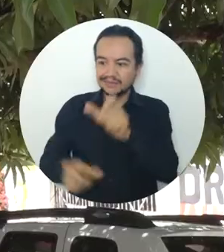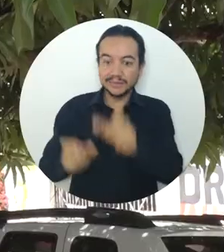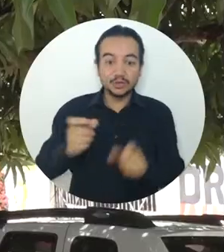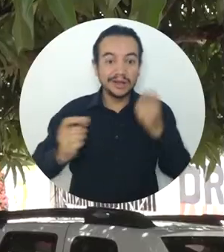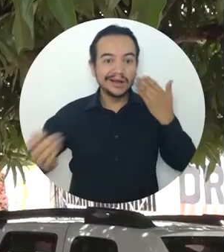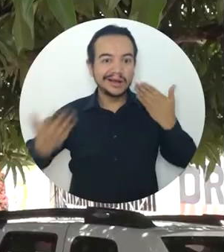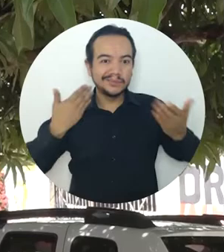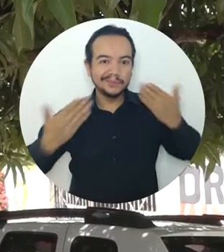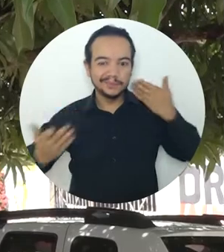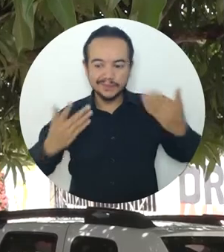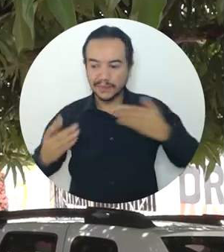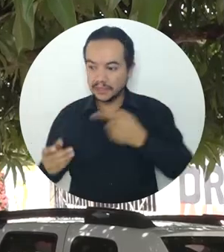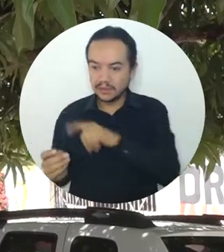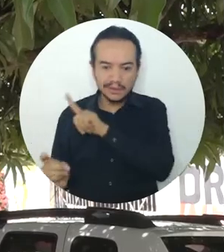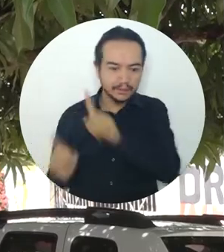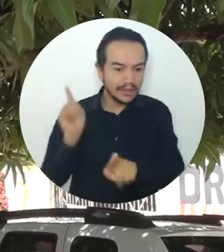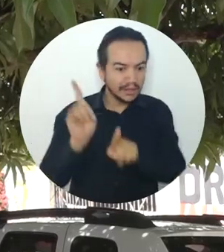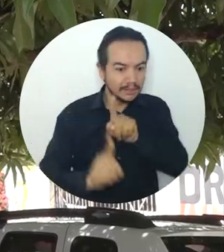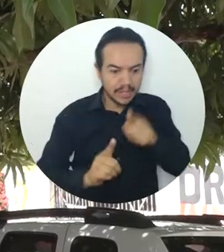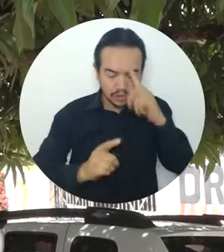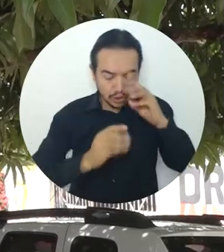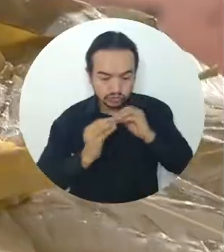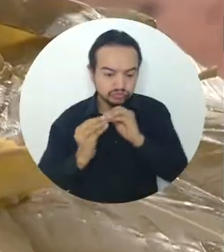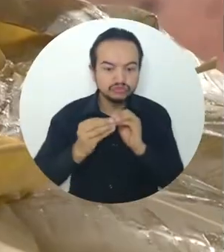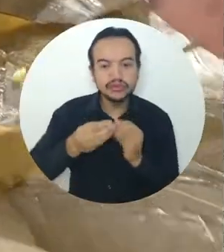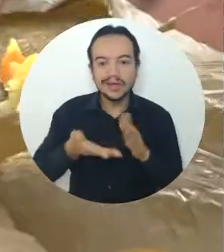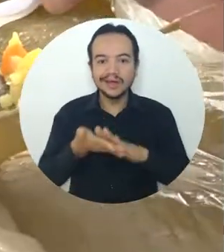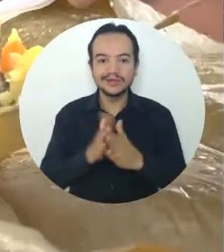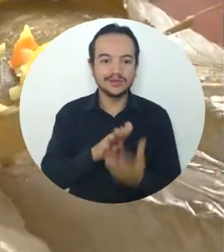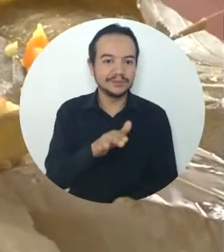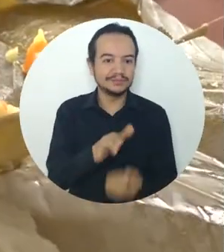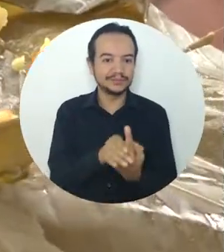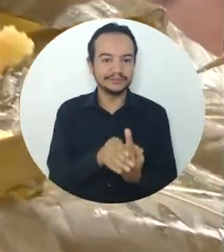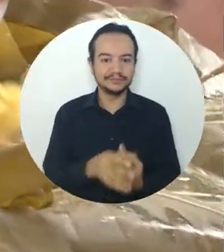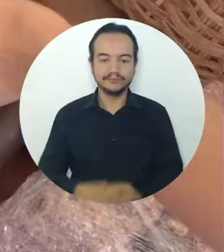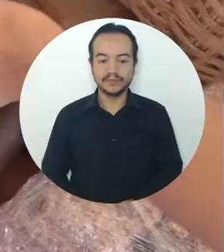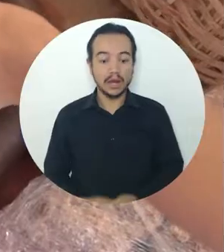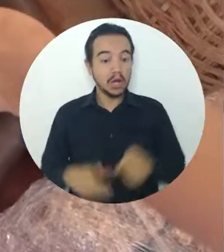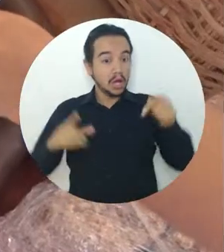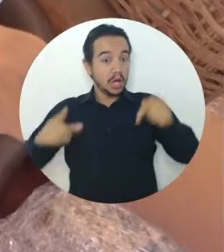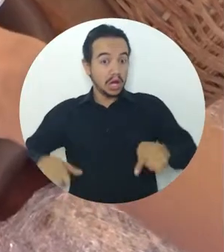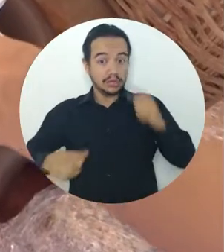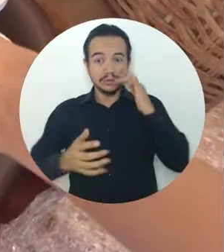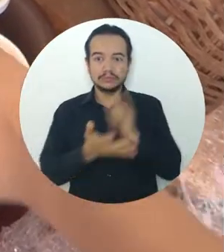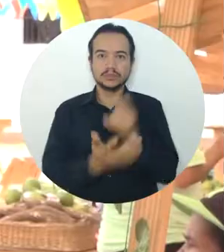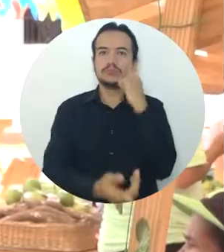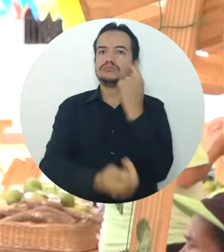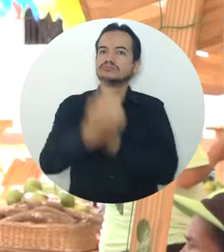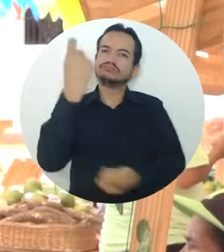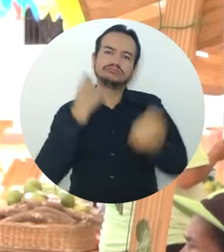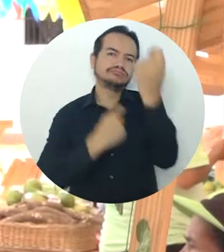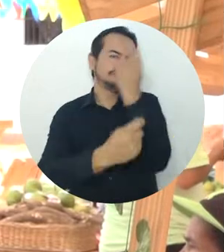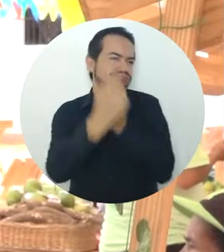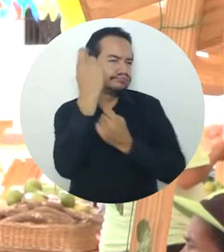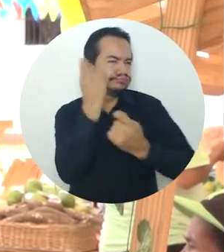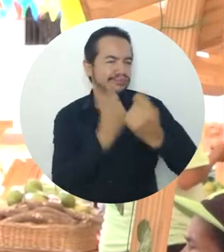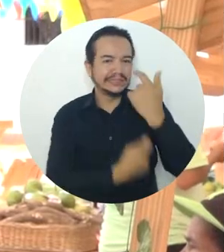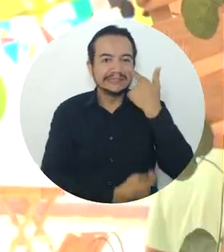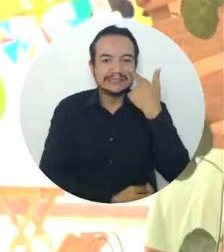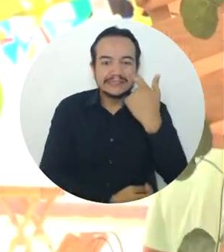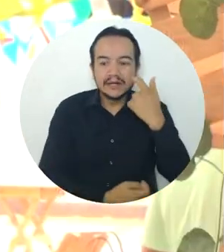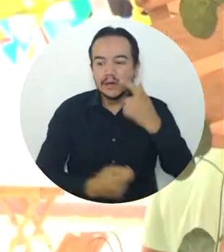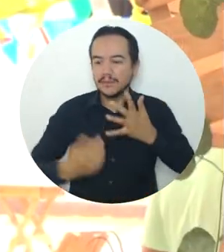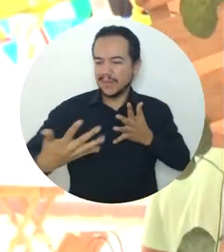de los campesinos tratando de hacer unas asociaciones. La feria me parece estupenda y qué bueno que articule con